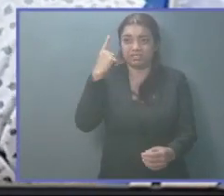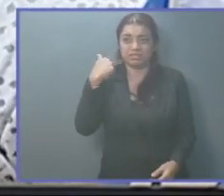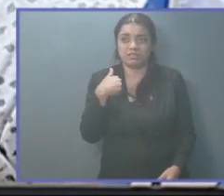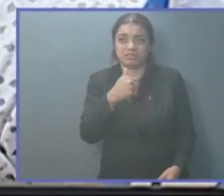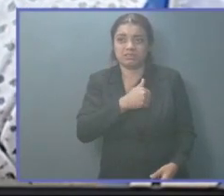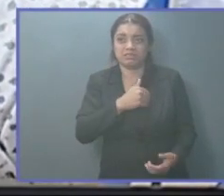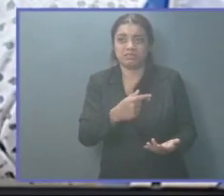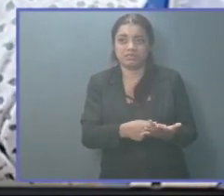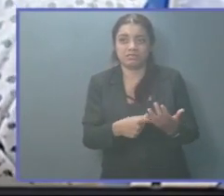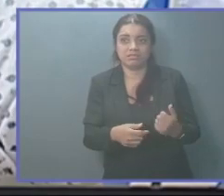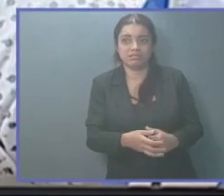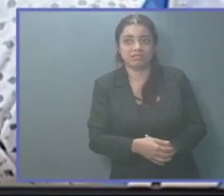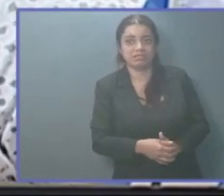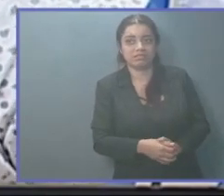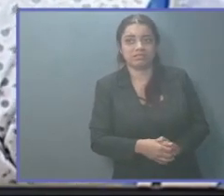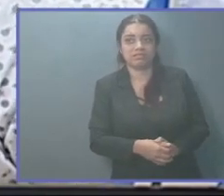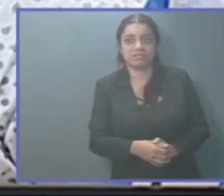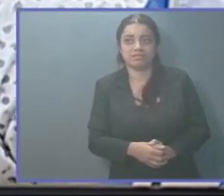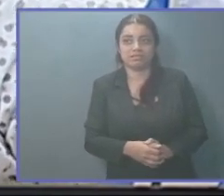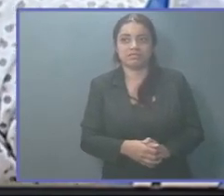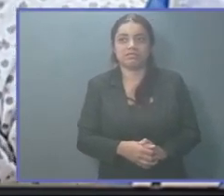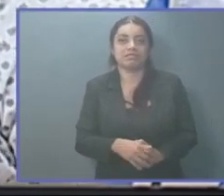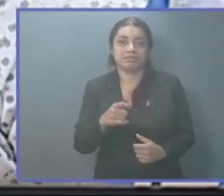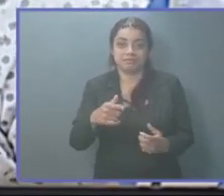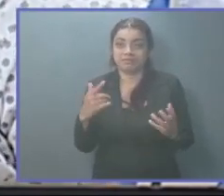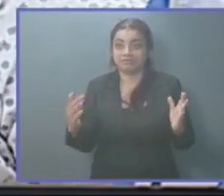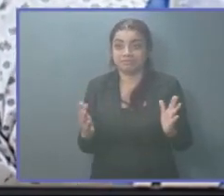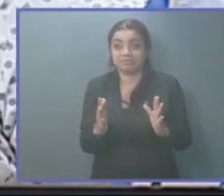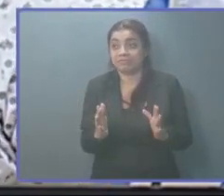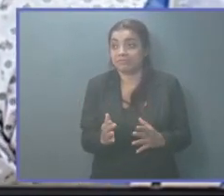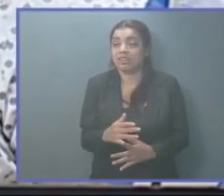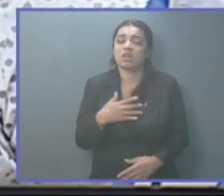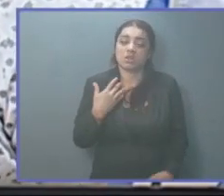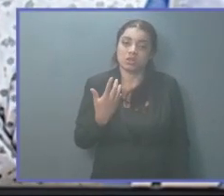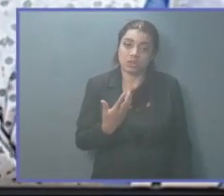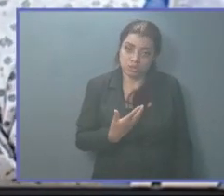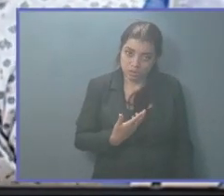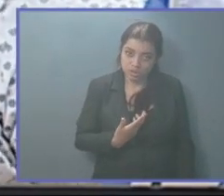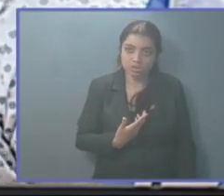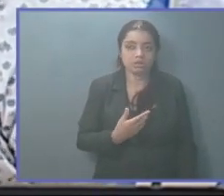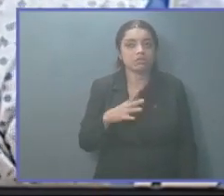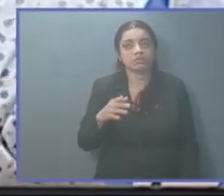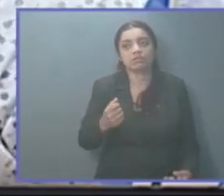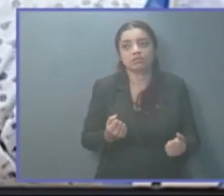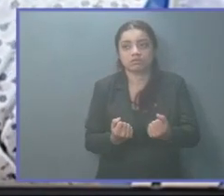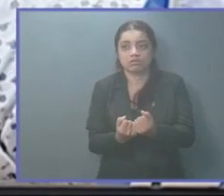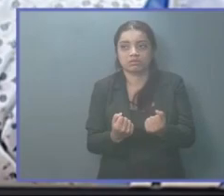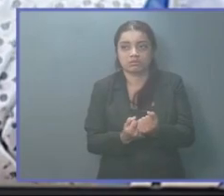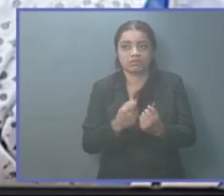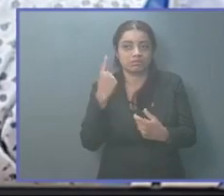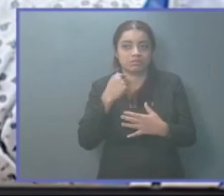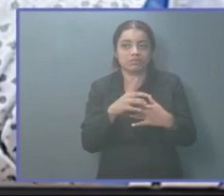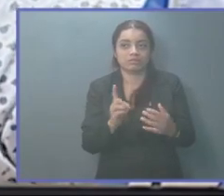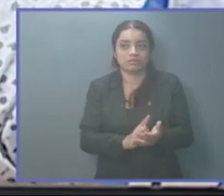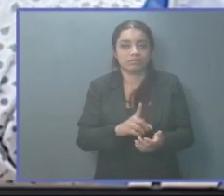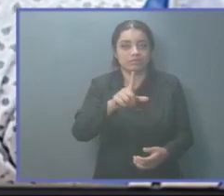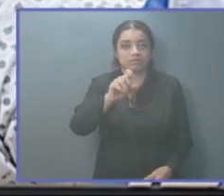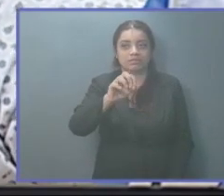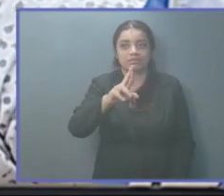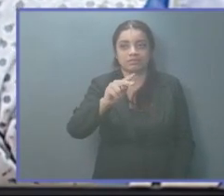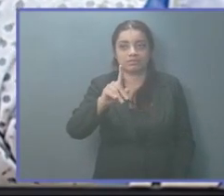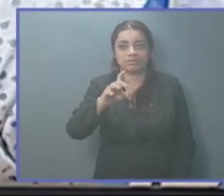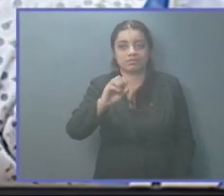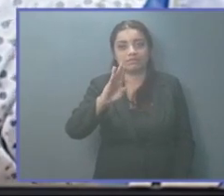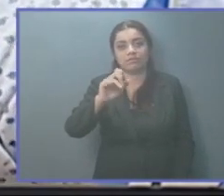Ministro por una interpelación. Nosotros no sumaríamos a la propuesta del diputado Leonardo Bonilla,